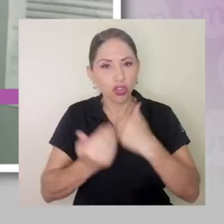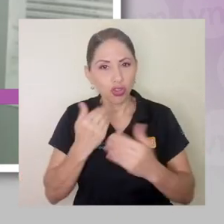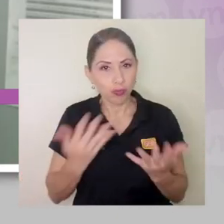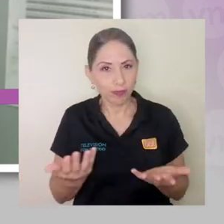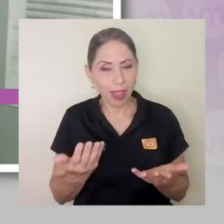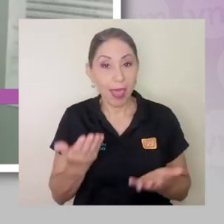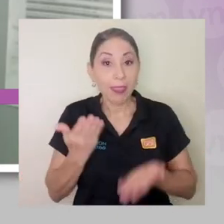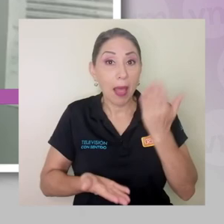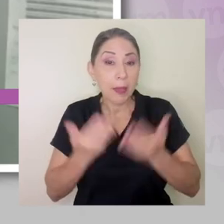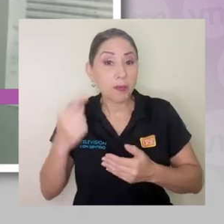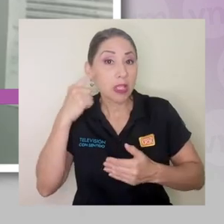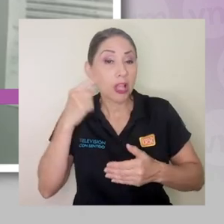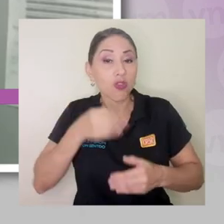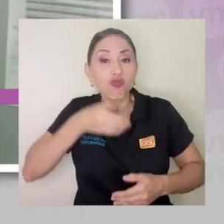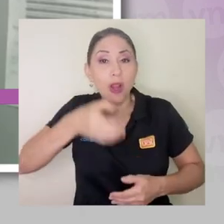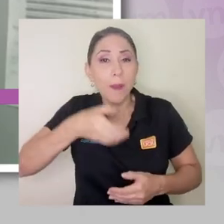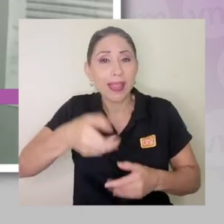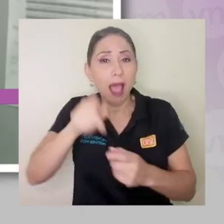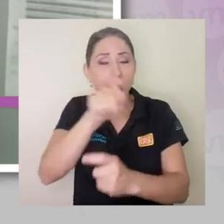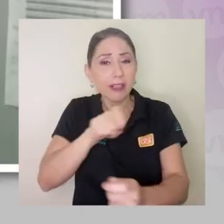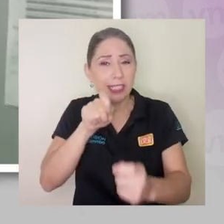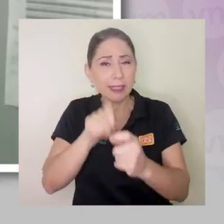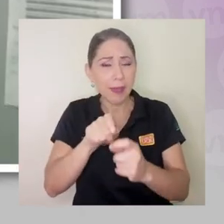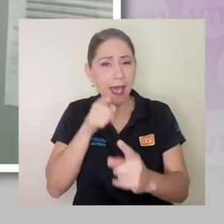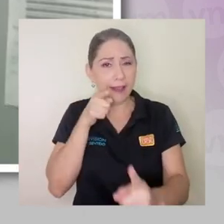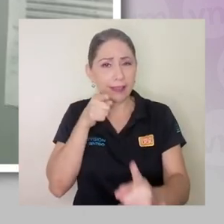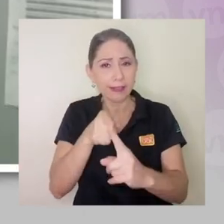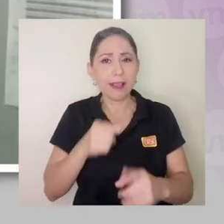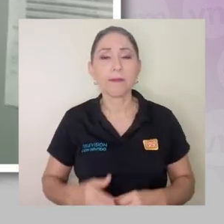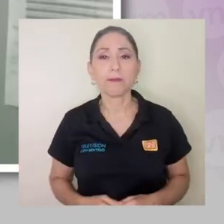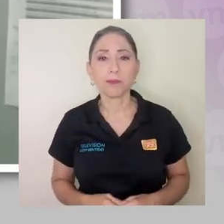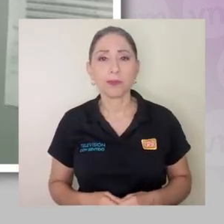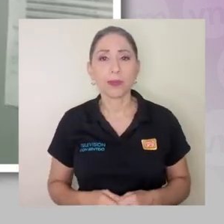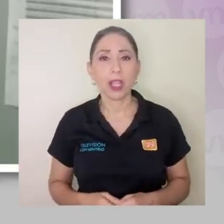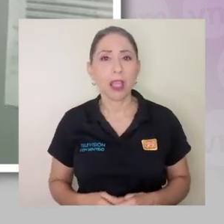en algunas, ¿verdad? Recomendaciones puntuales,